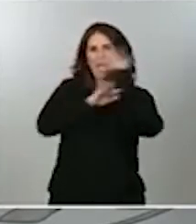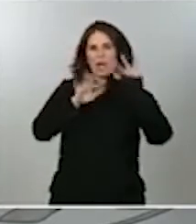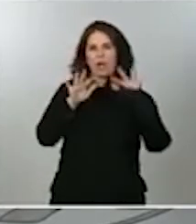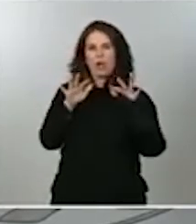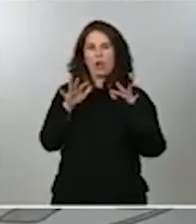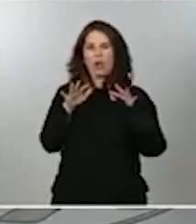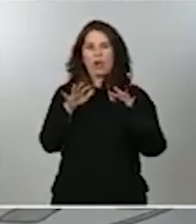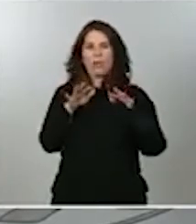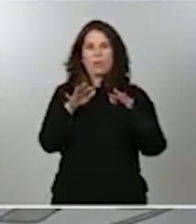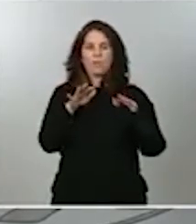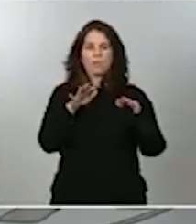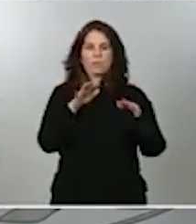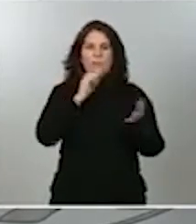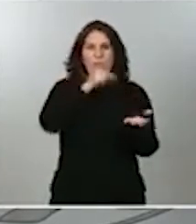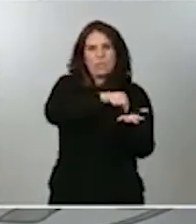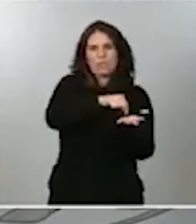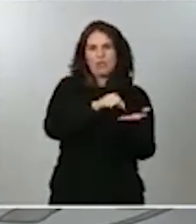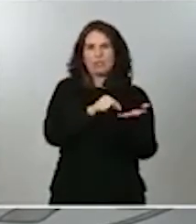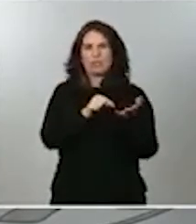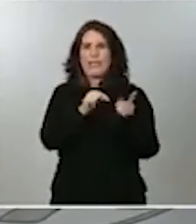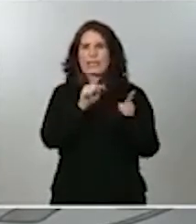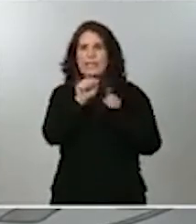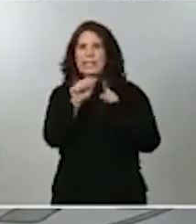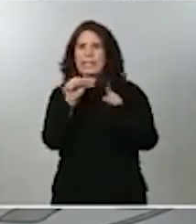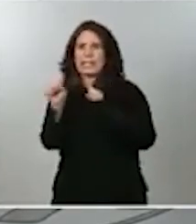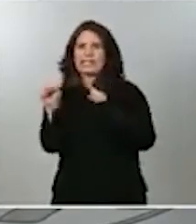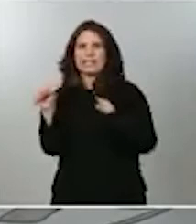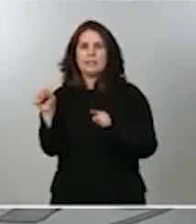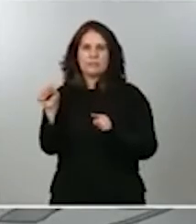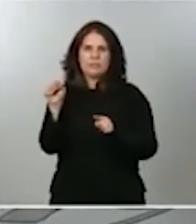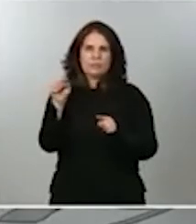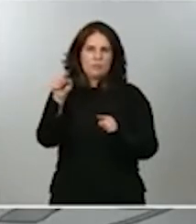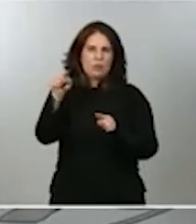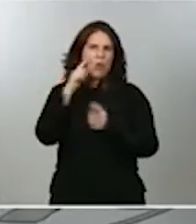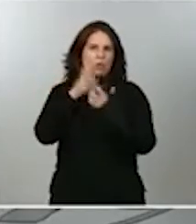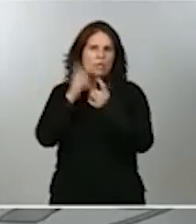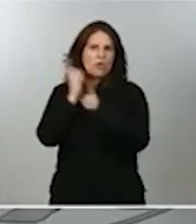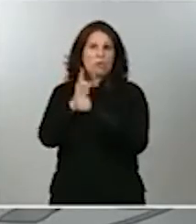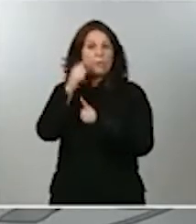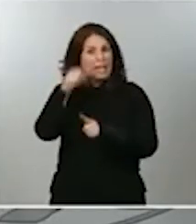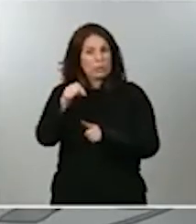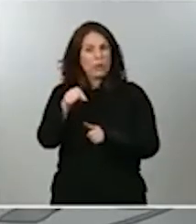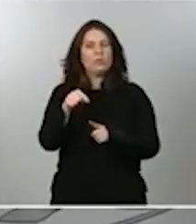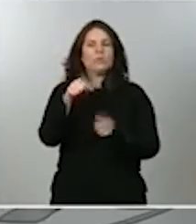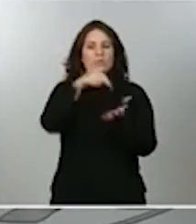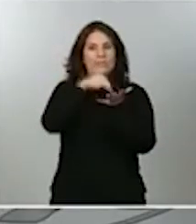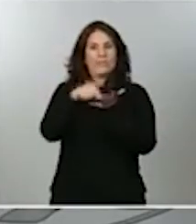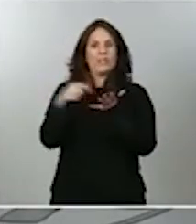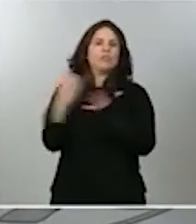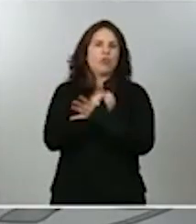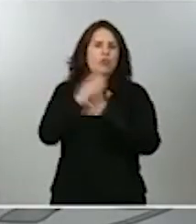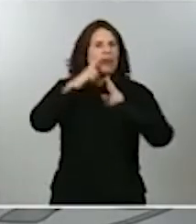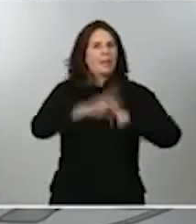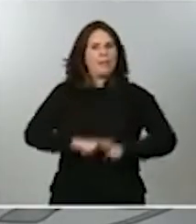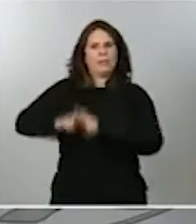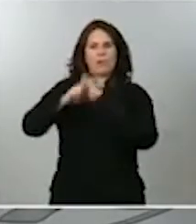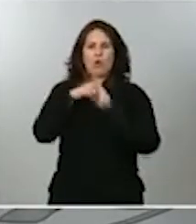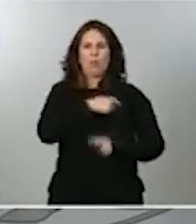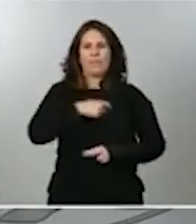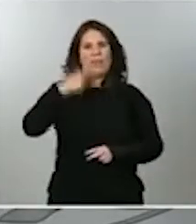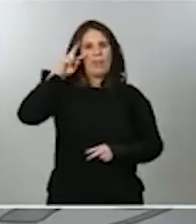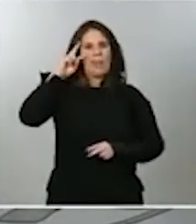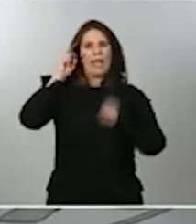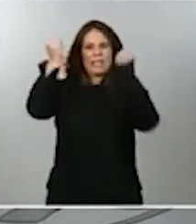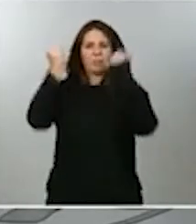que, como saben, van a ser objeto de revisión en el comité de expertos que este Gobierno va a plantear para el análisis en